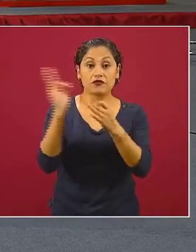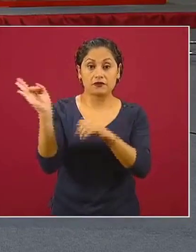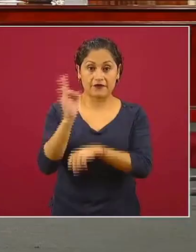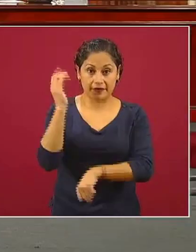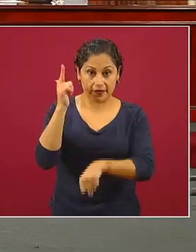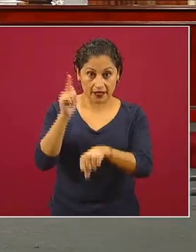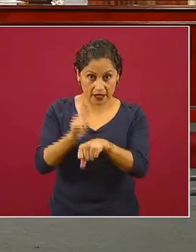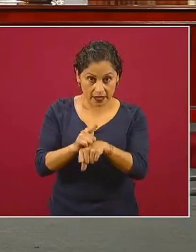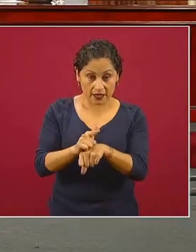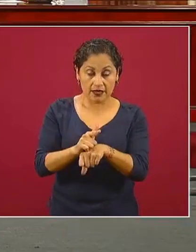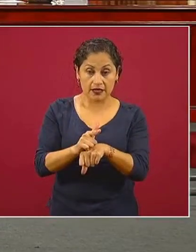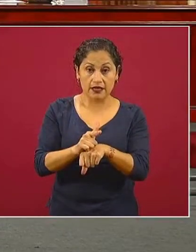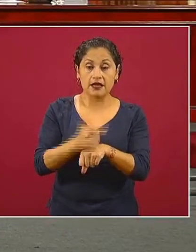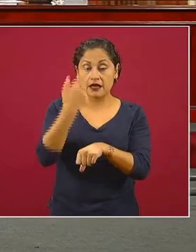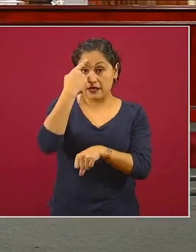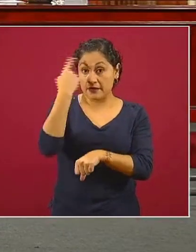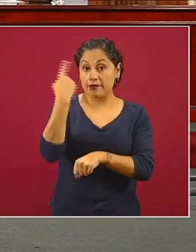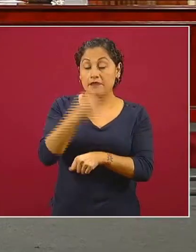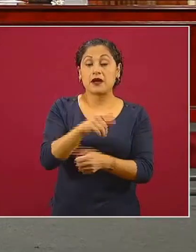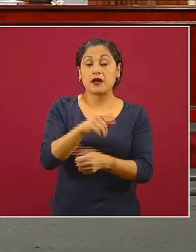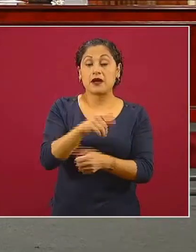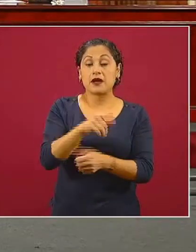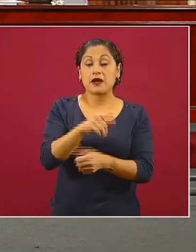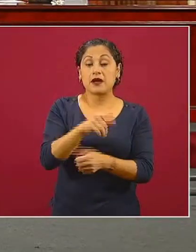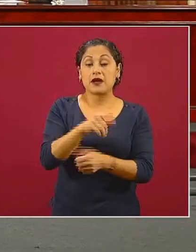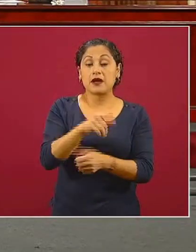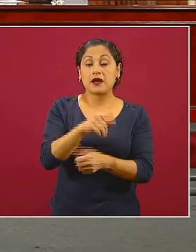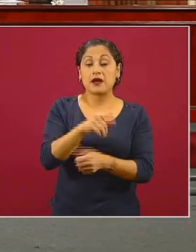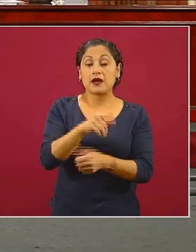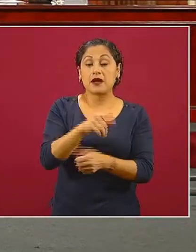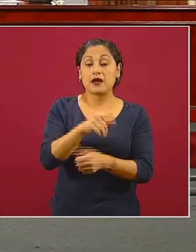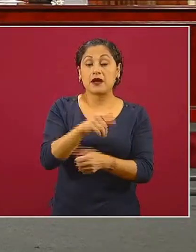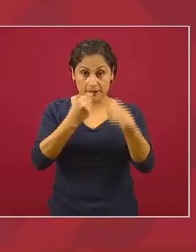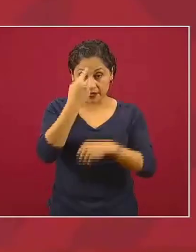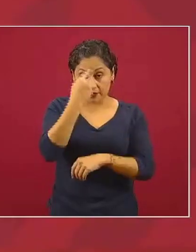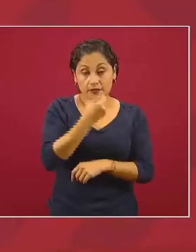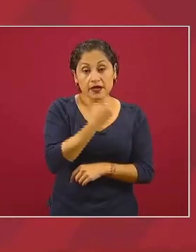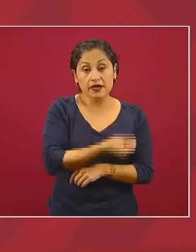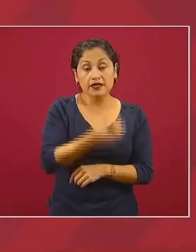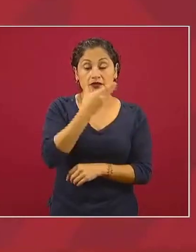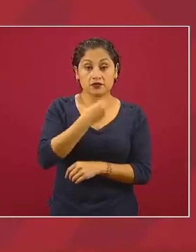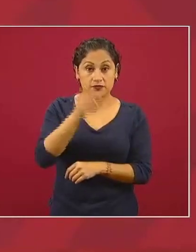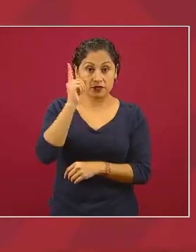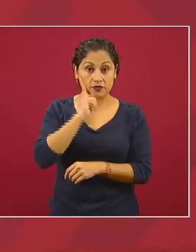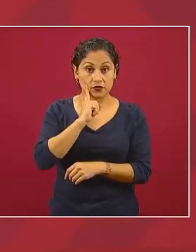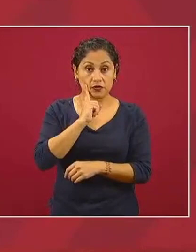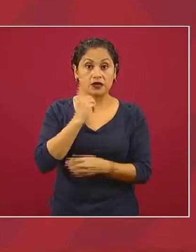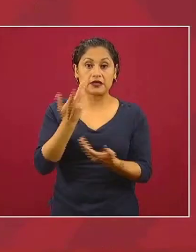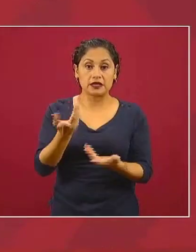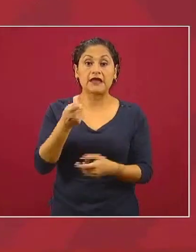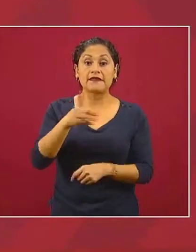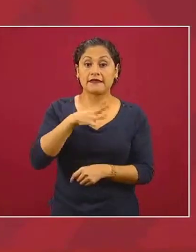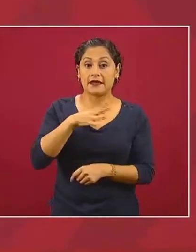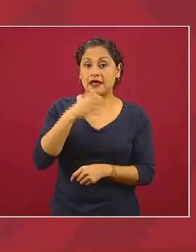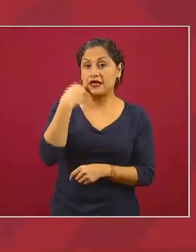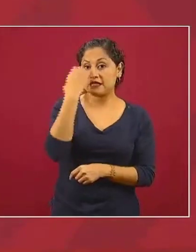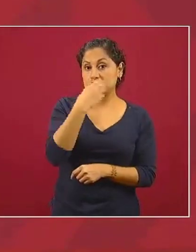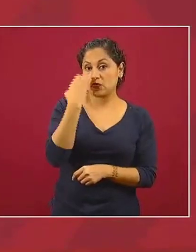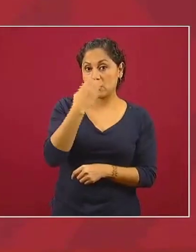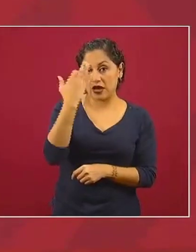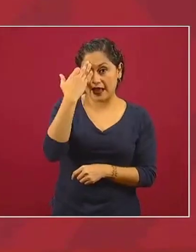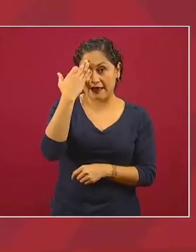con alimento a las niñas y los niños es la escuela de tiempo completo